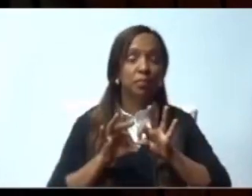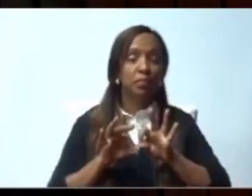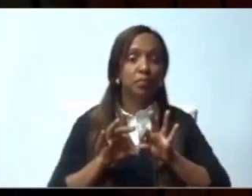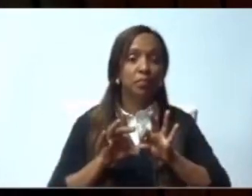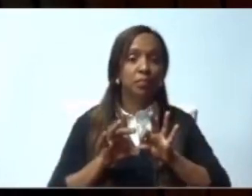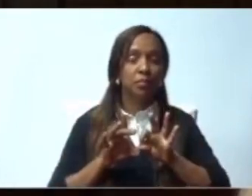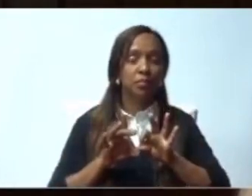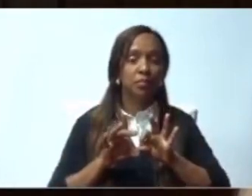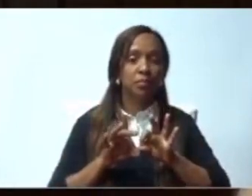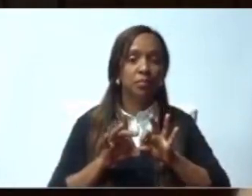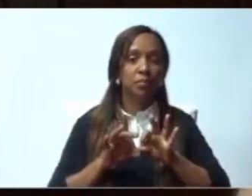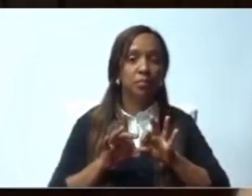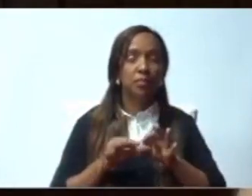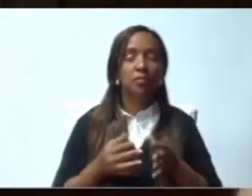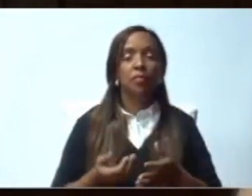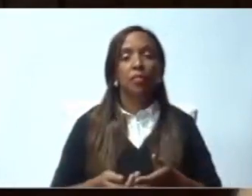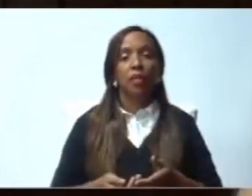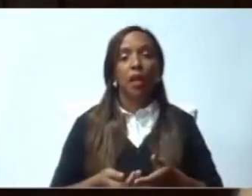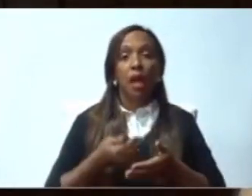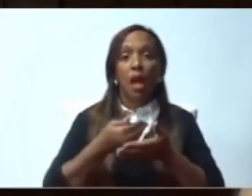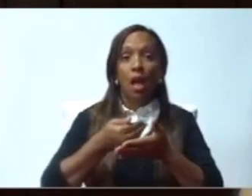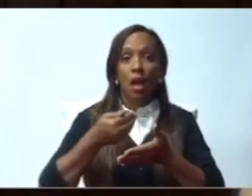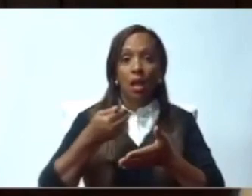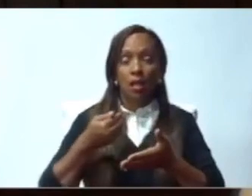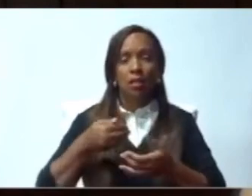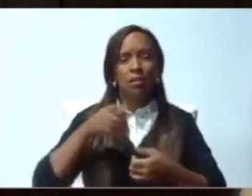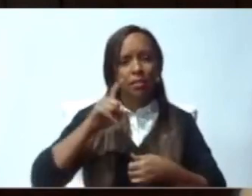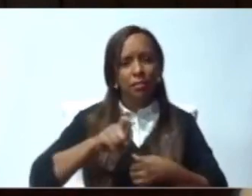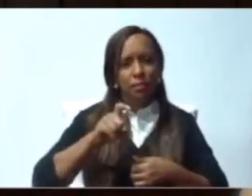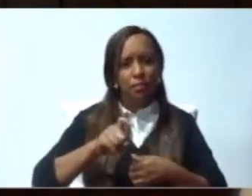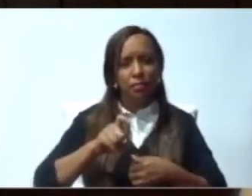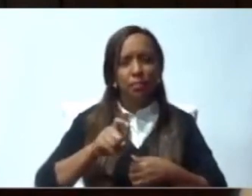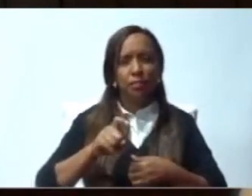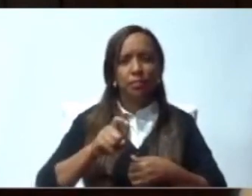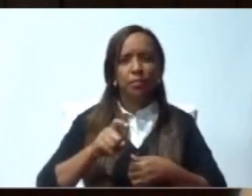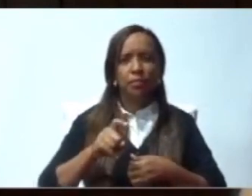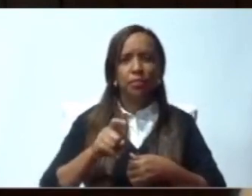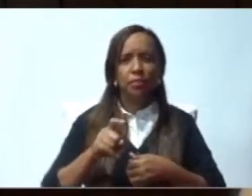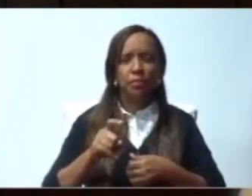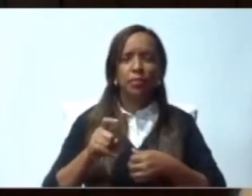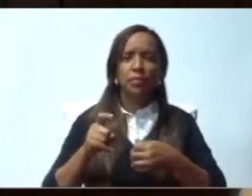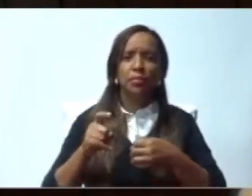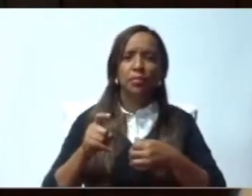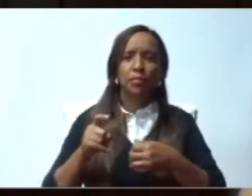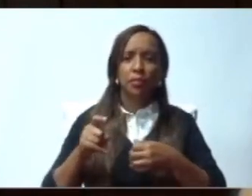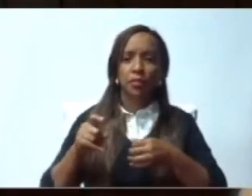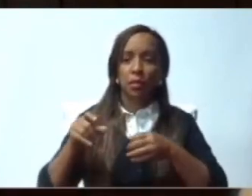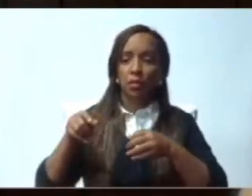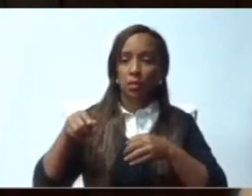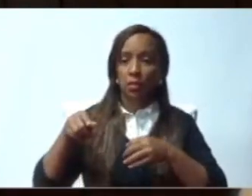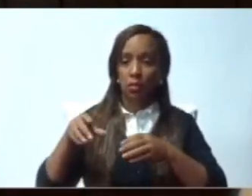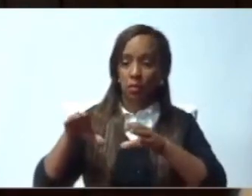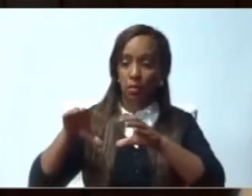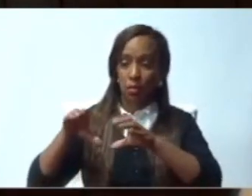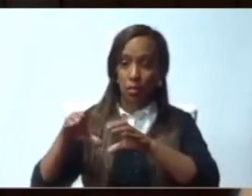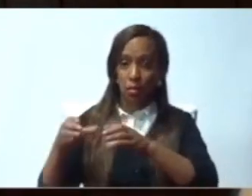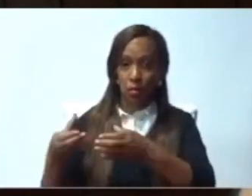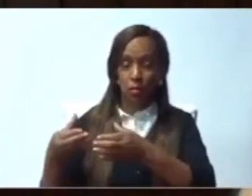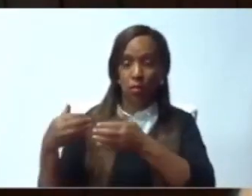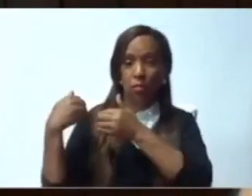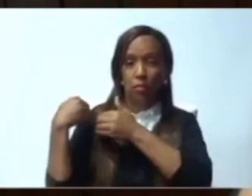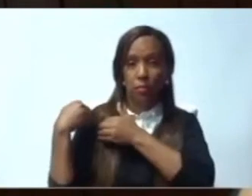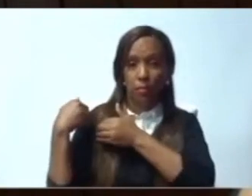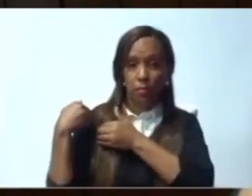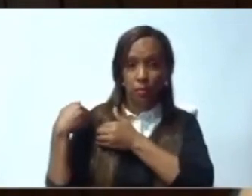reconocer el gran esfuerzo que hizo la Comisión de Cultura encabezada por el colega Juan Julio